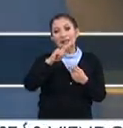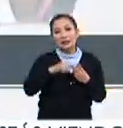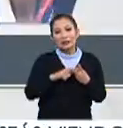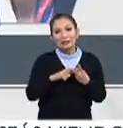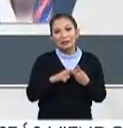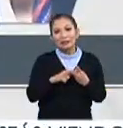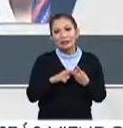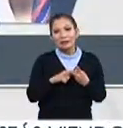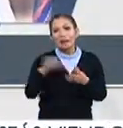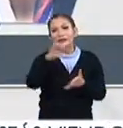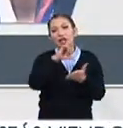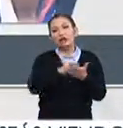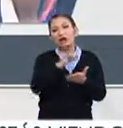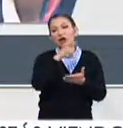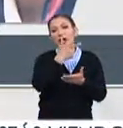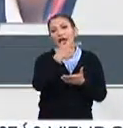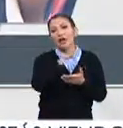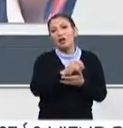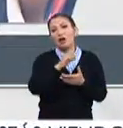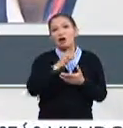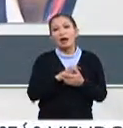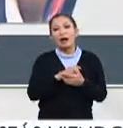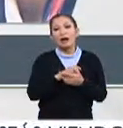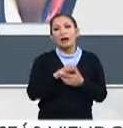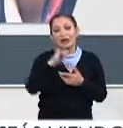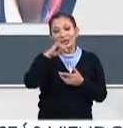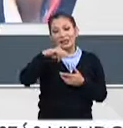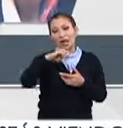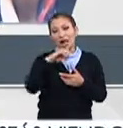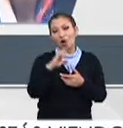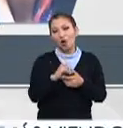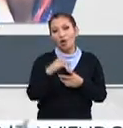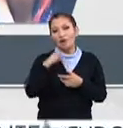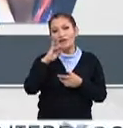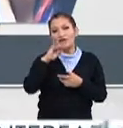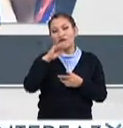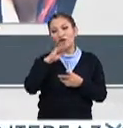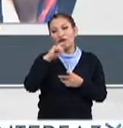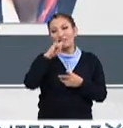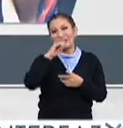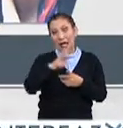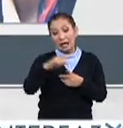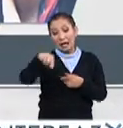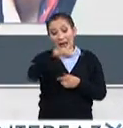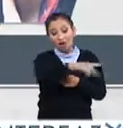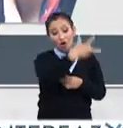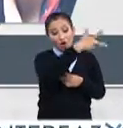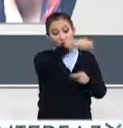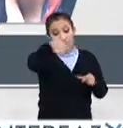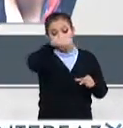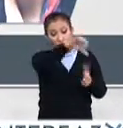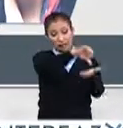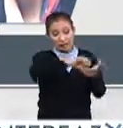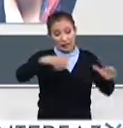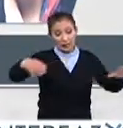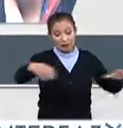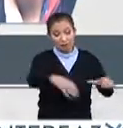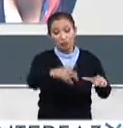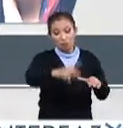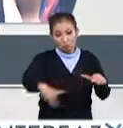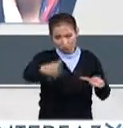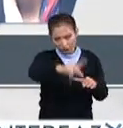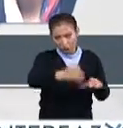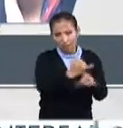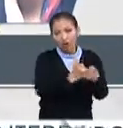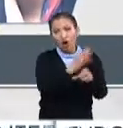el CIO, el CENTROPEO, el ICICIP, el INAOR y el IMPOTECI. Estos ocho son centros públicos de